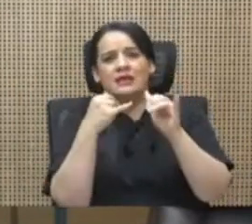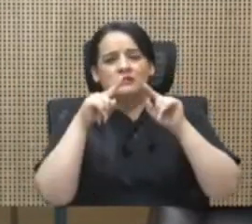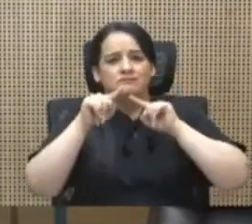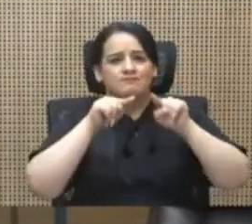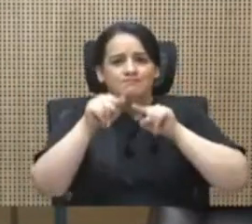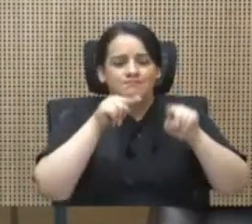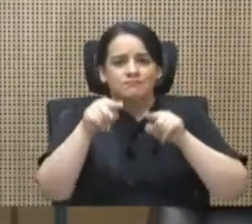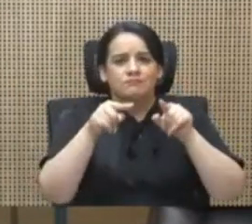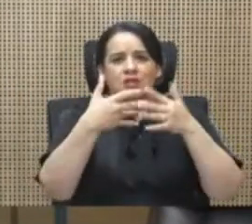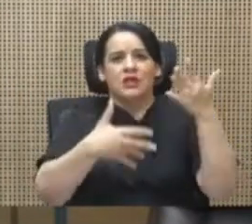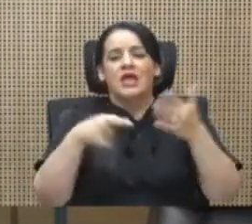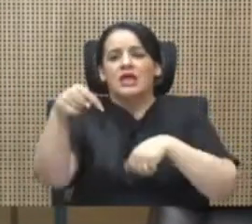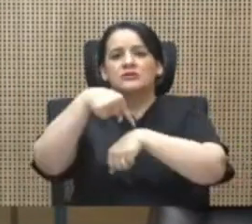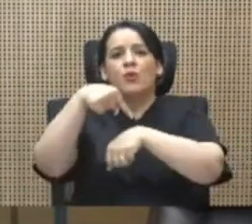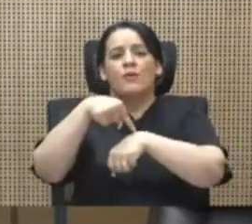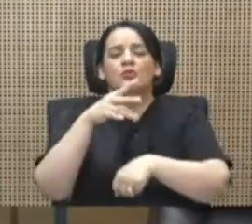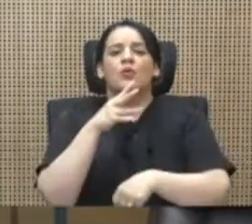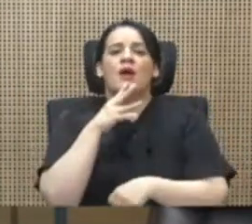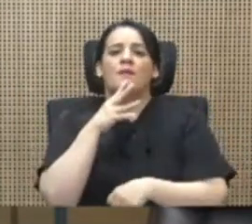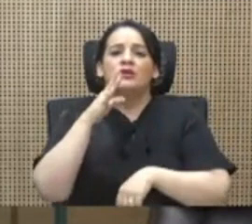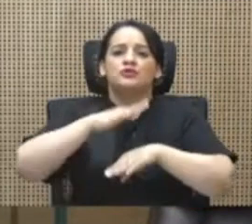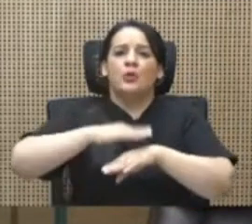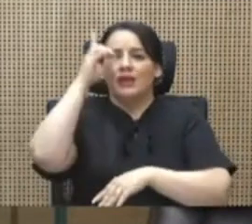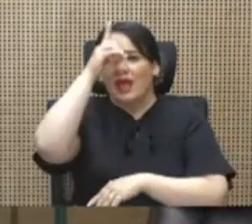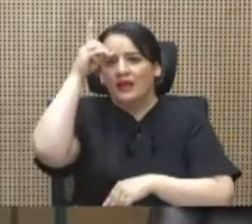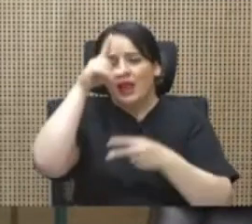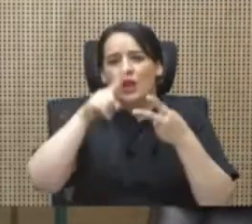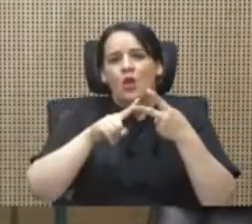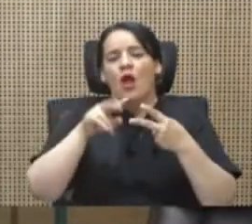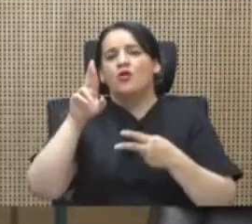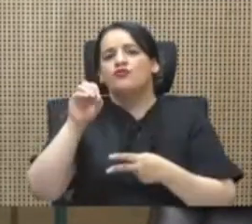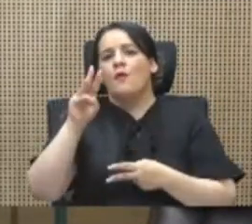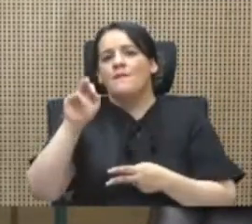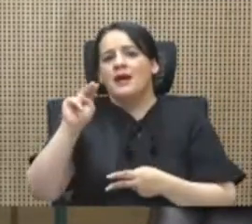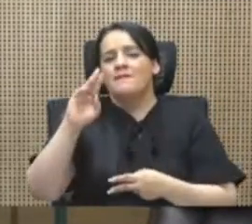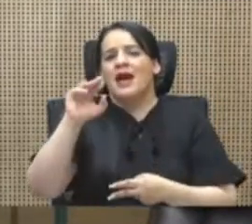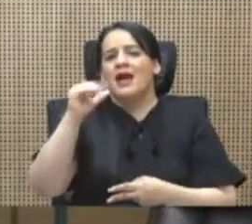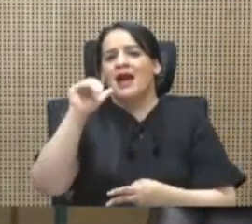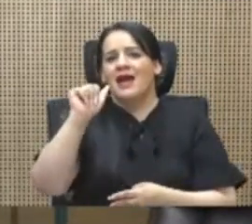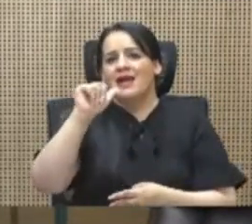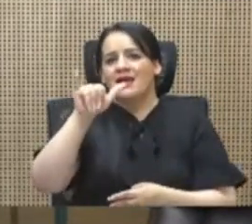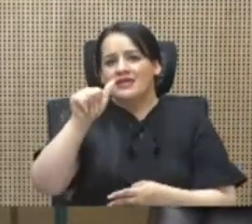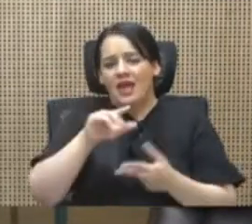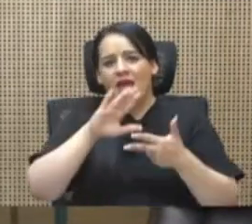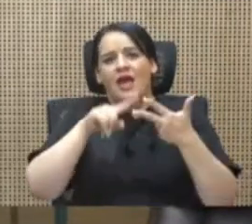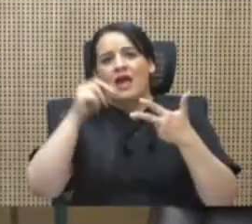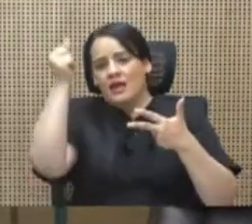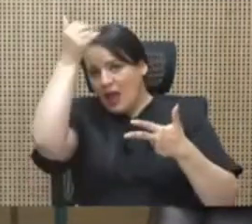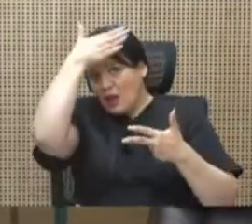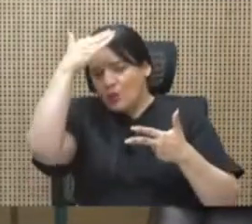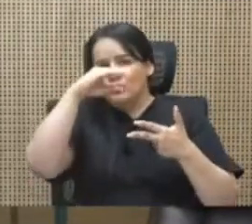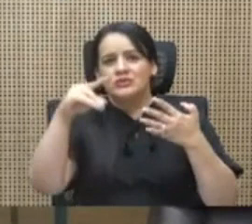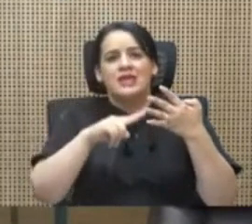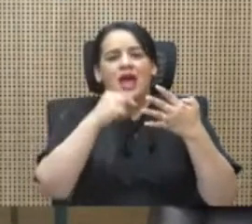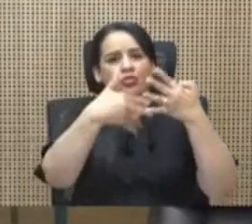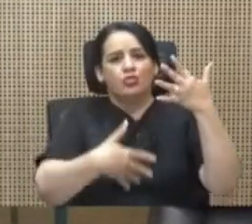Dios guarde en ese momento tocar a Daniel Salas, a don Román Macaya, a Carlos Alvarado o a toda su mafia. Lo